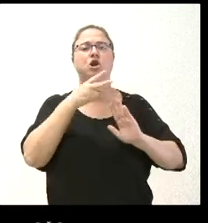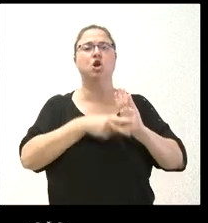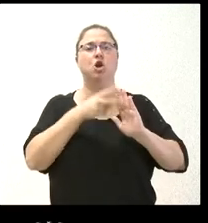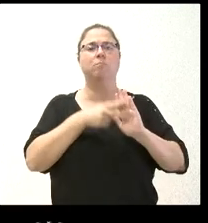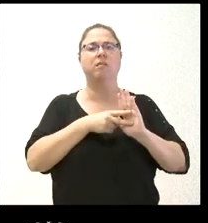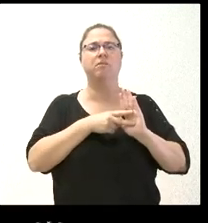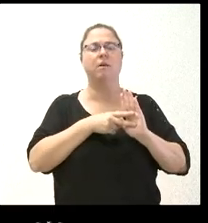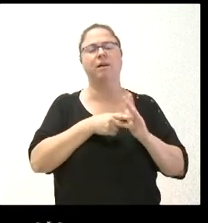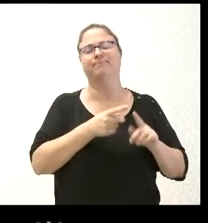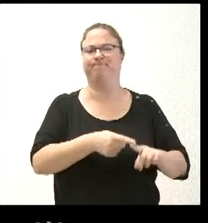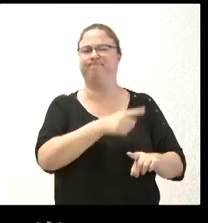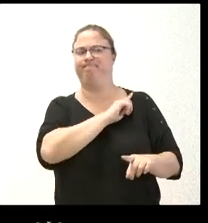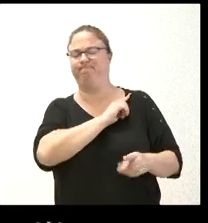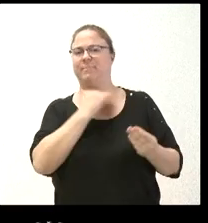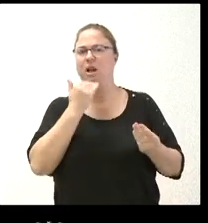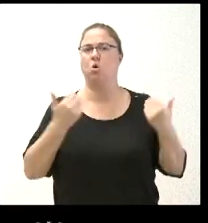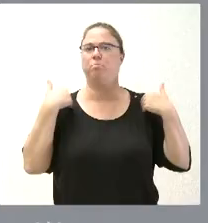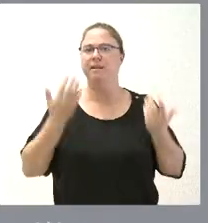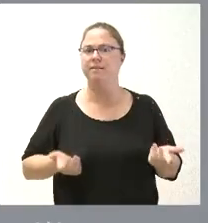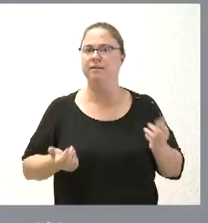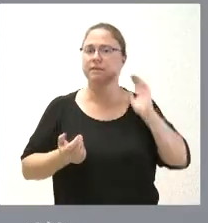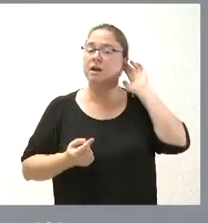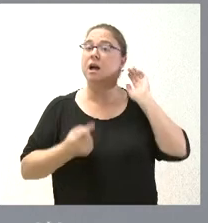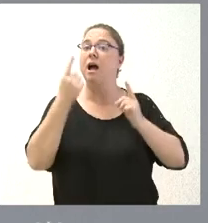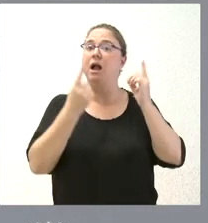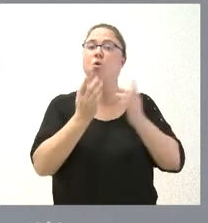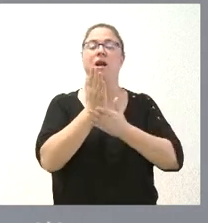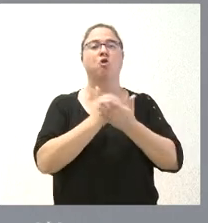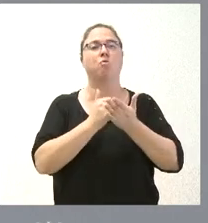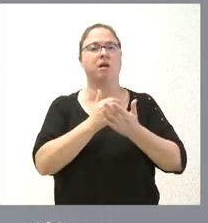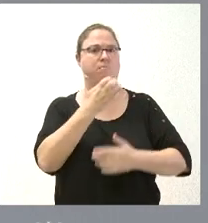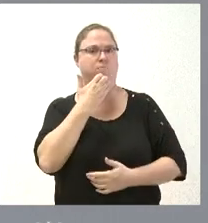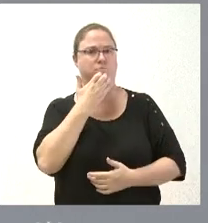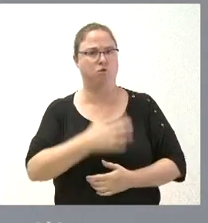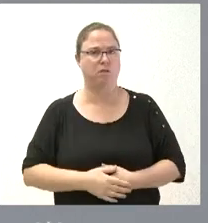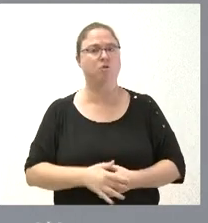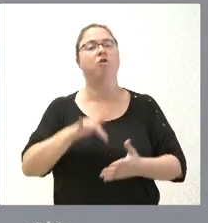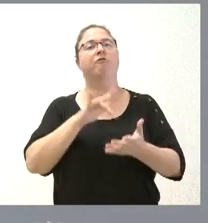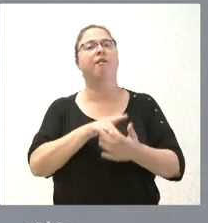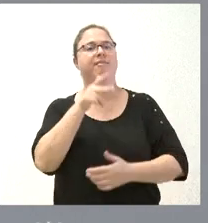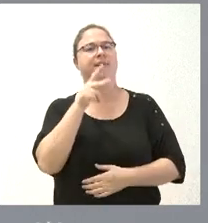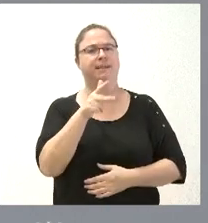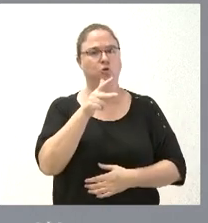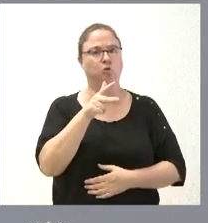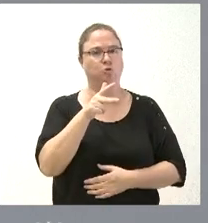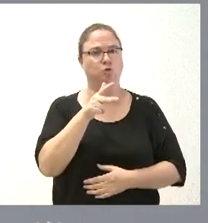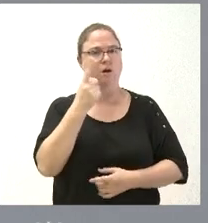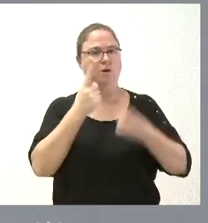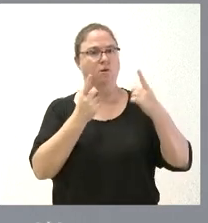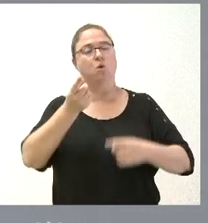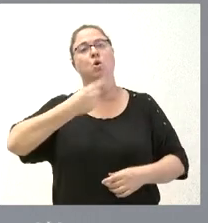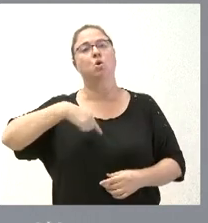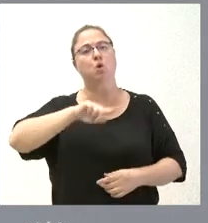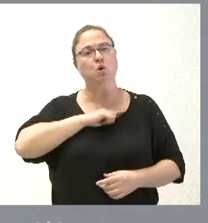es extralimitada en determinadas competencias. Bueno, había algunas comunidades autónomas que han ejercido ese derecho. Nosotros,